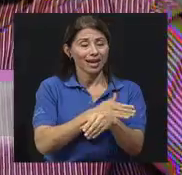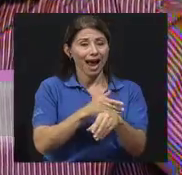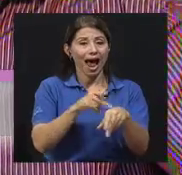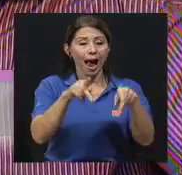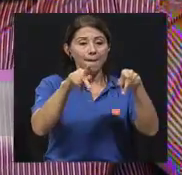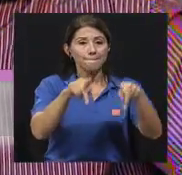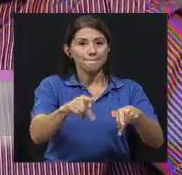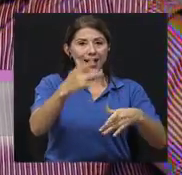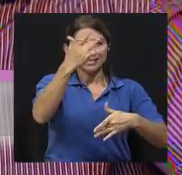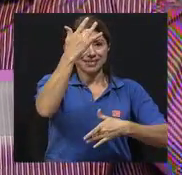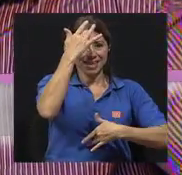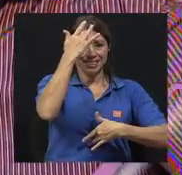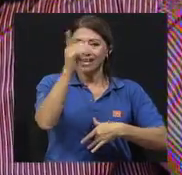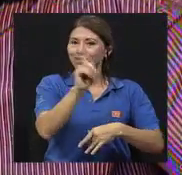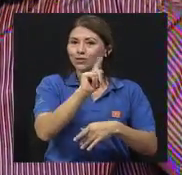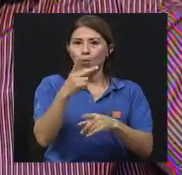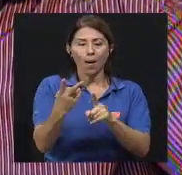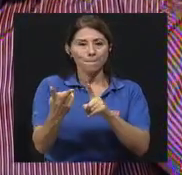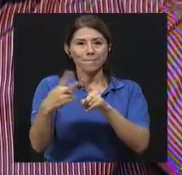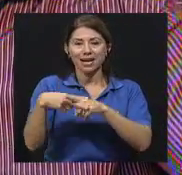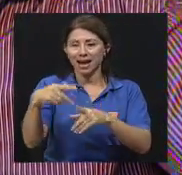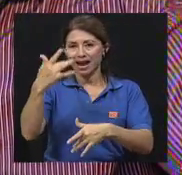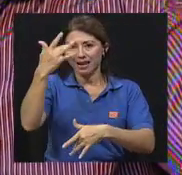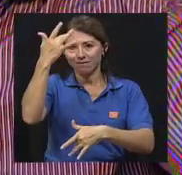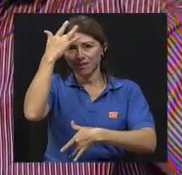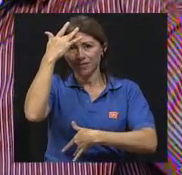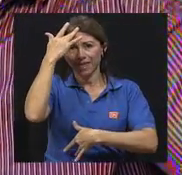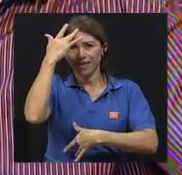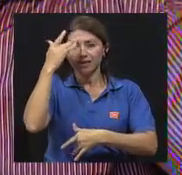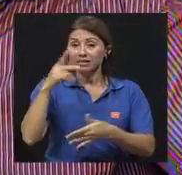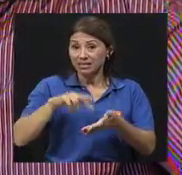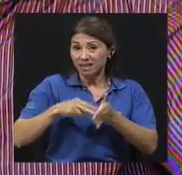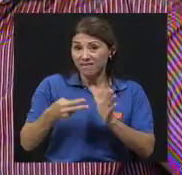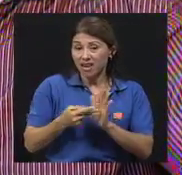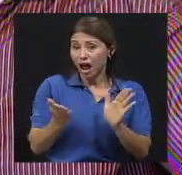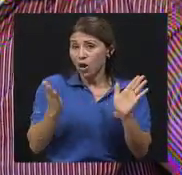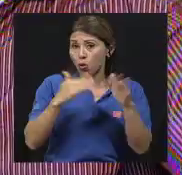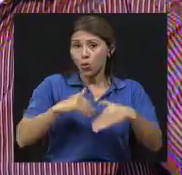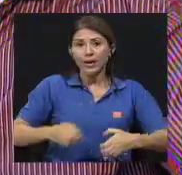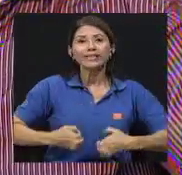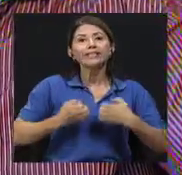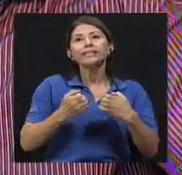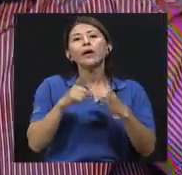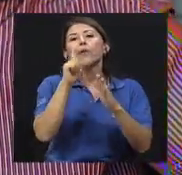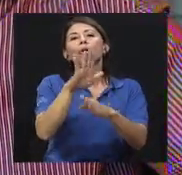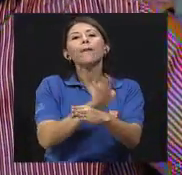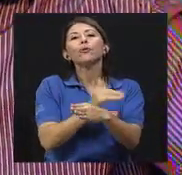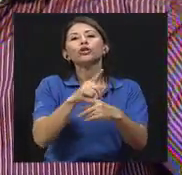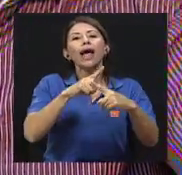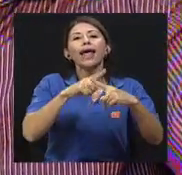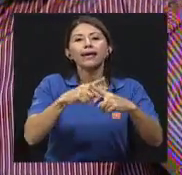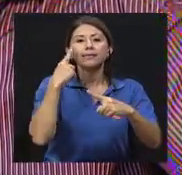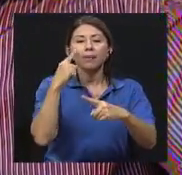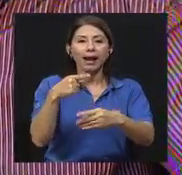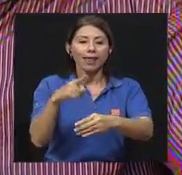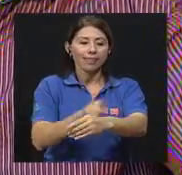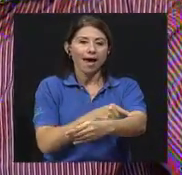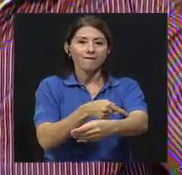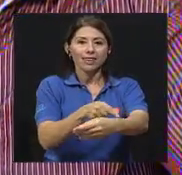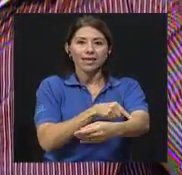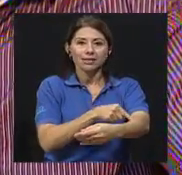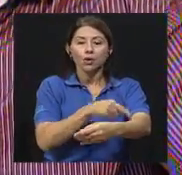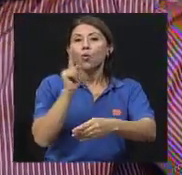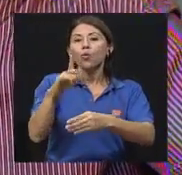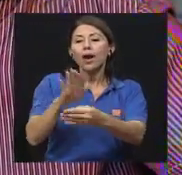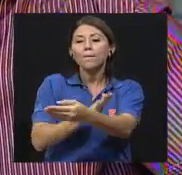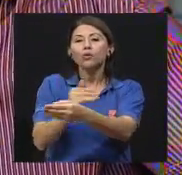pacientes y no a enfermedades. Es así como la entiendo. Es decir, que no existe una música para la diabetes o una música... Si no,